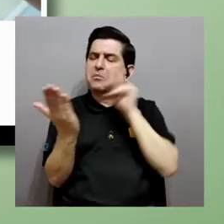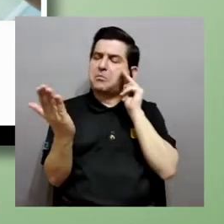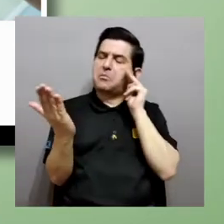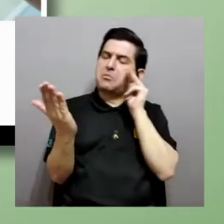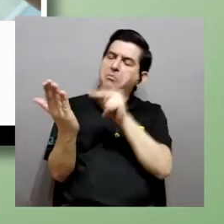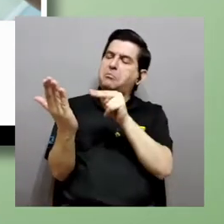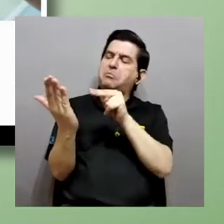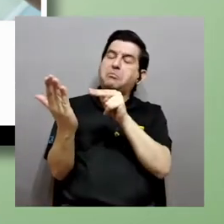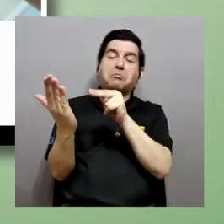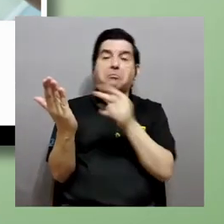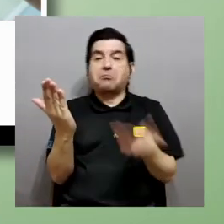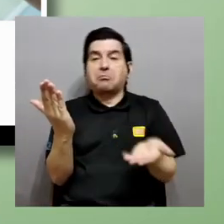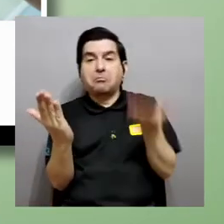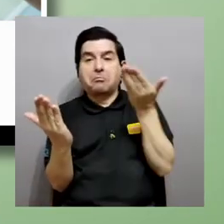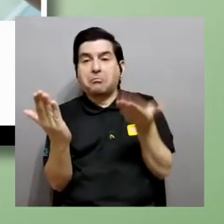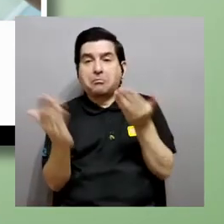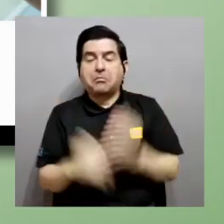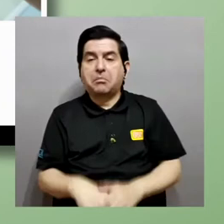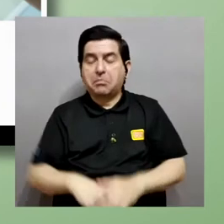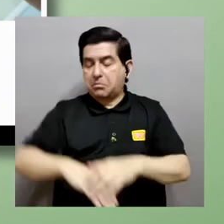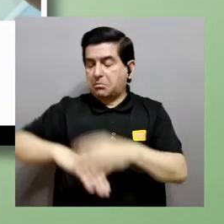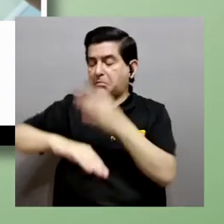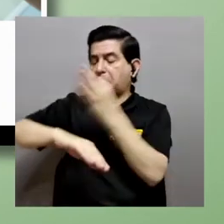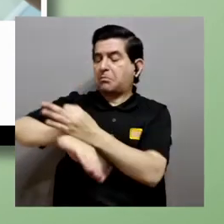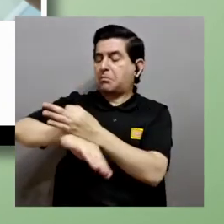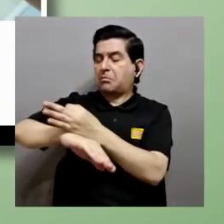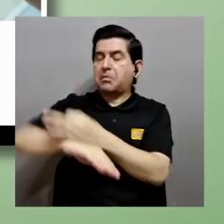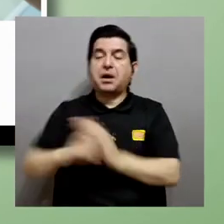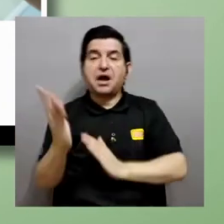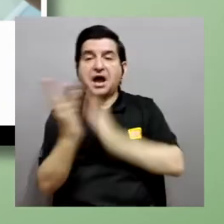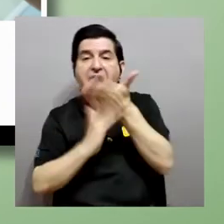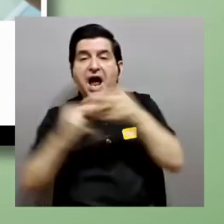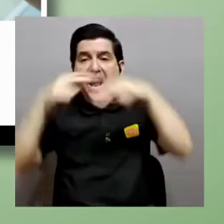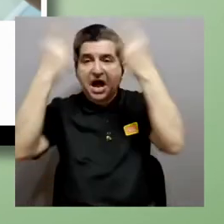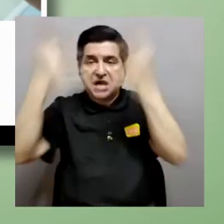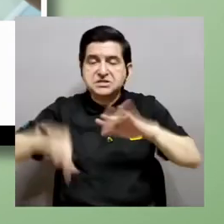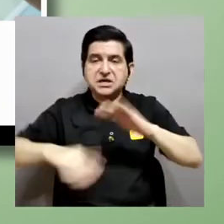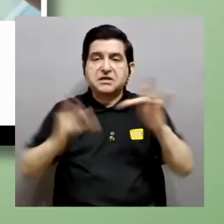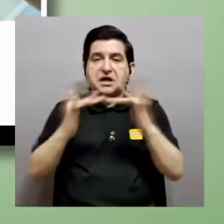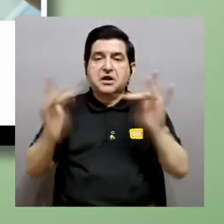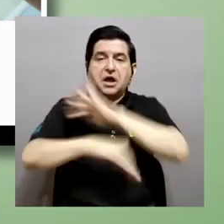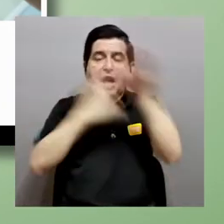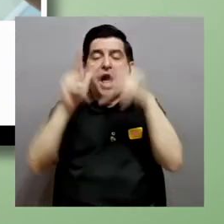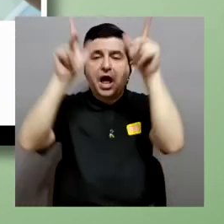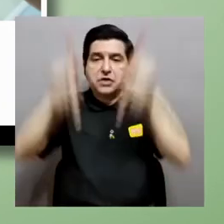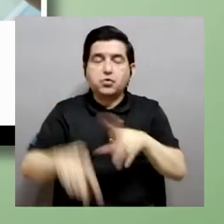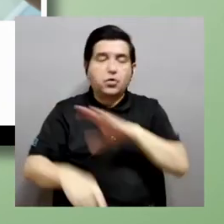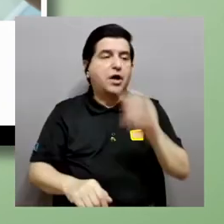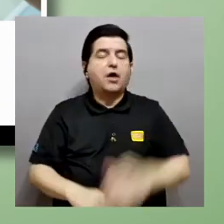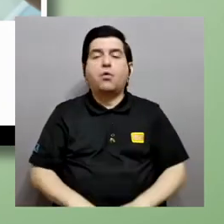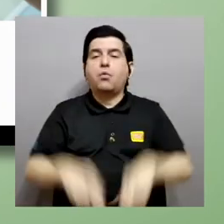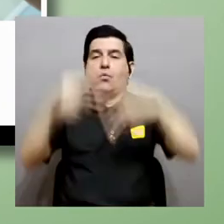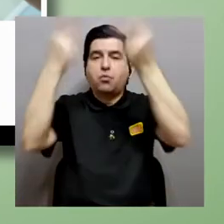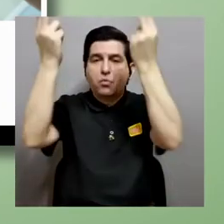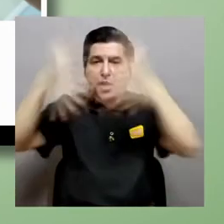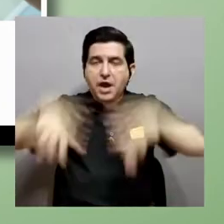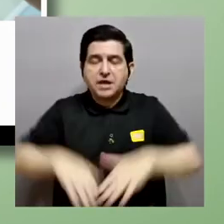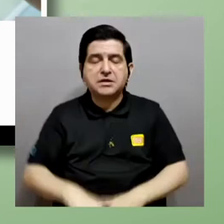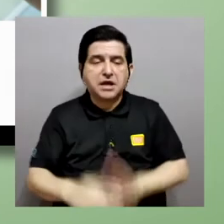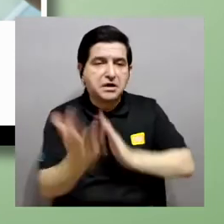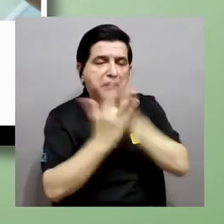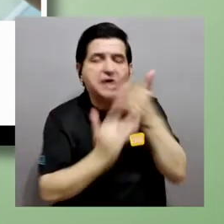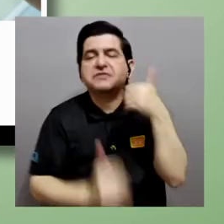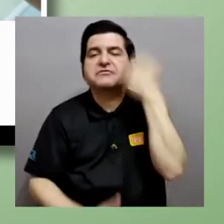que podemos ver el reloj, accesar a internet y contactar a cualquier persona o llegar a cualquier página web.